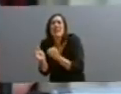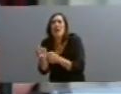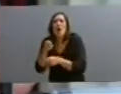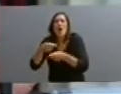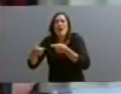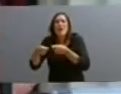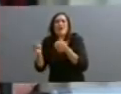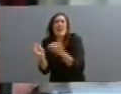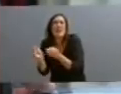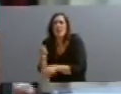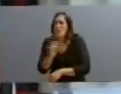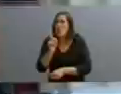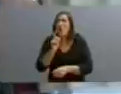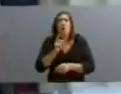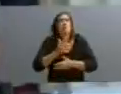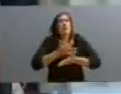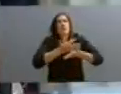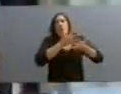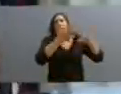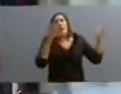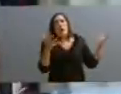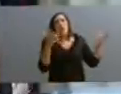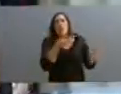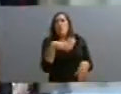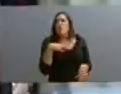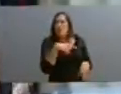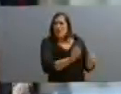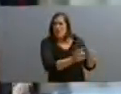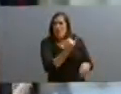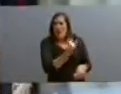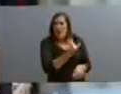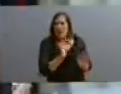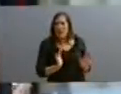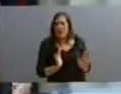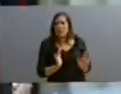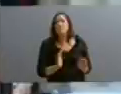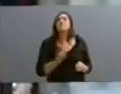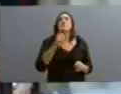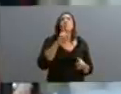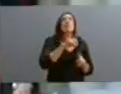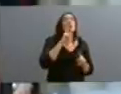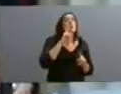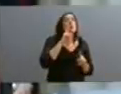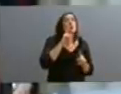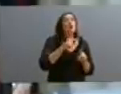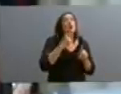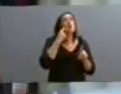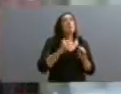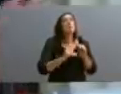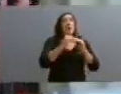ni medianas, son muy grandes, y todavía están, como máximo el 6% por el mes de julio y luego el nivel que se fije